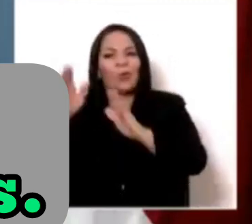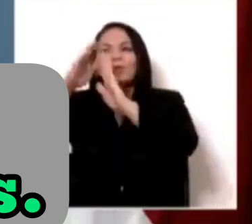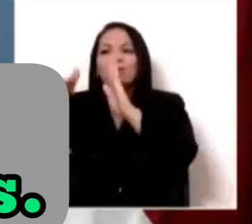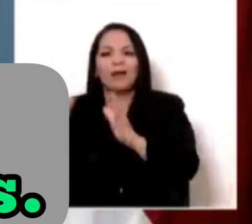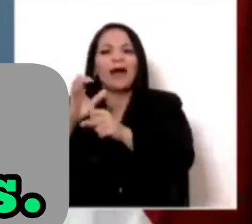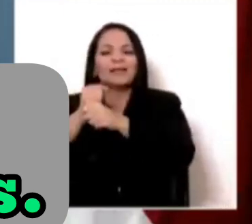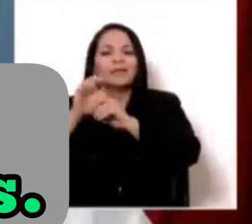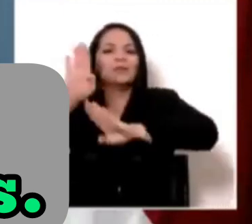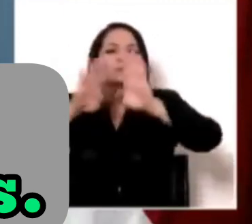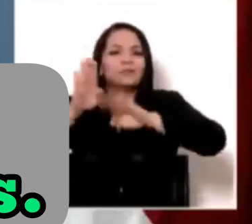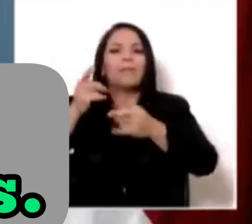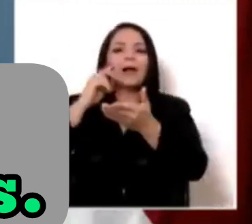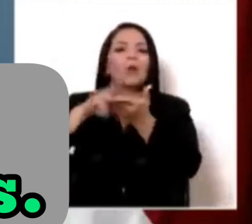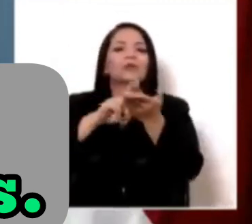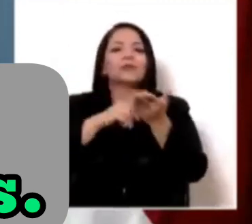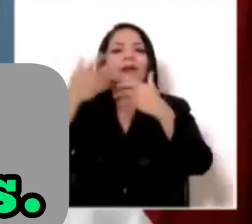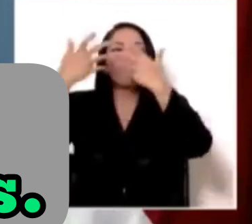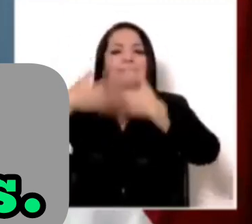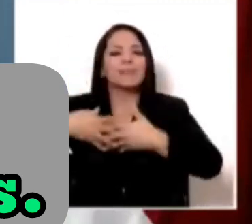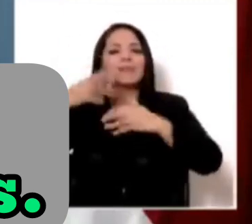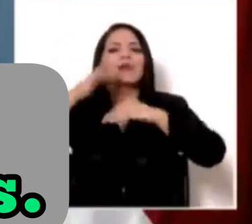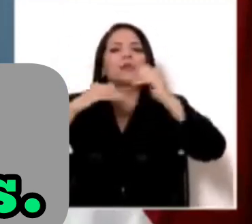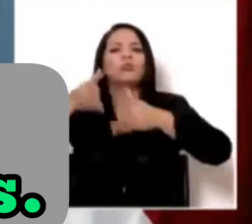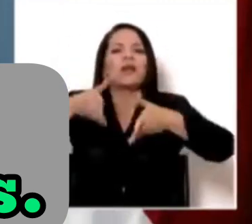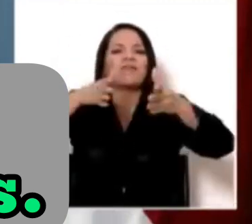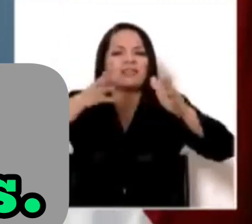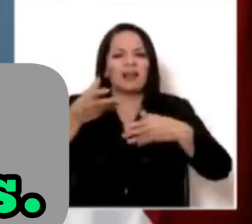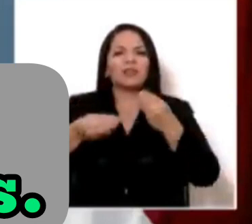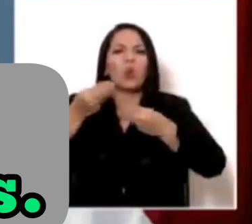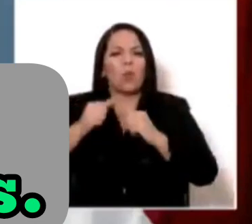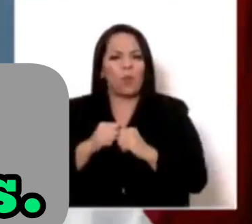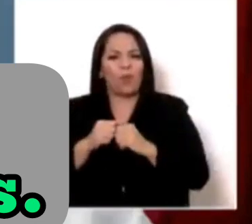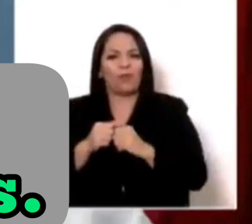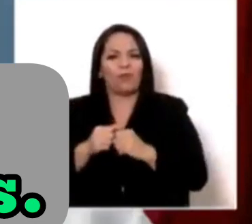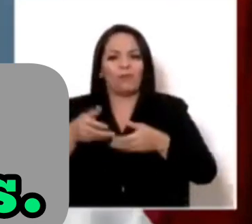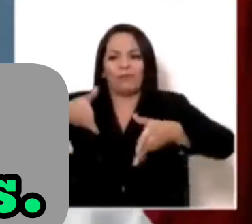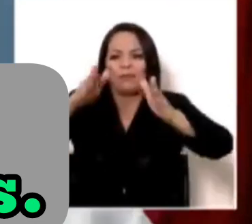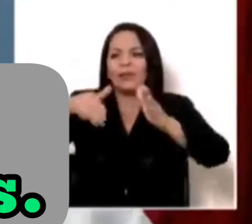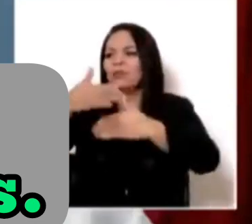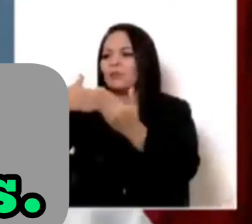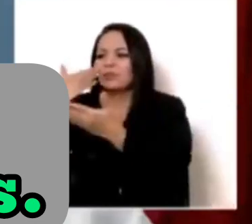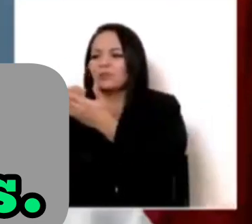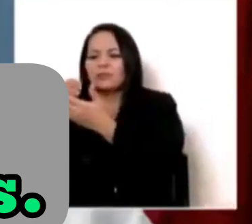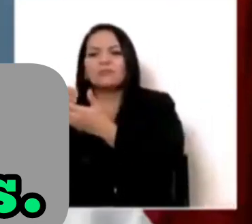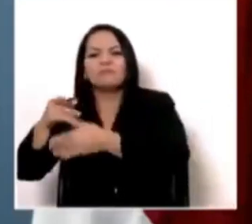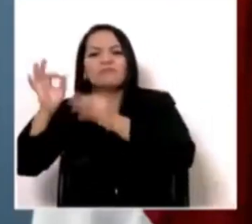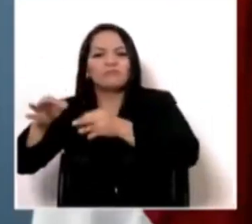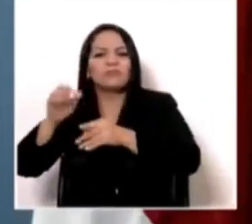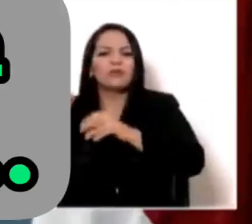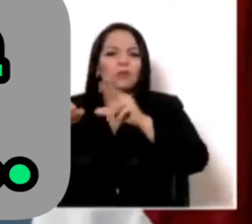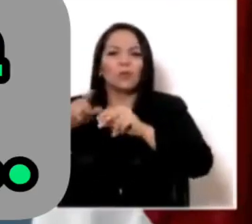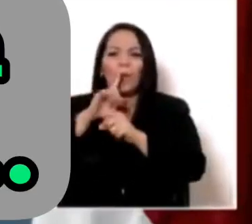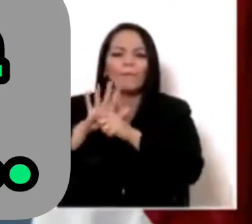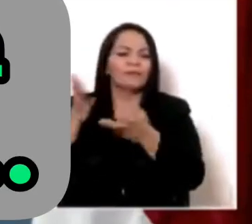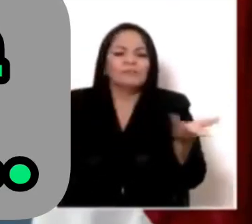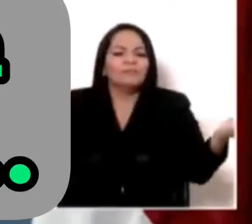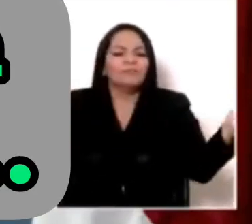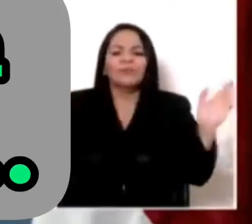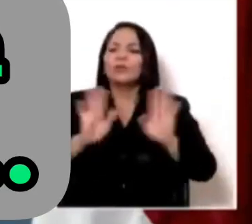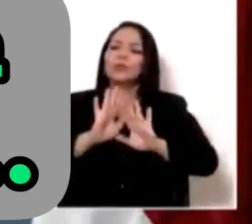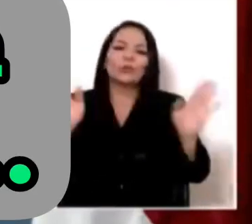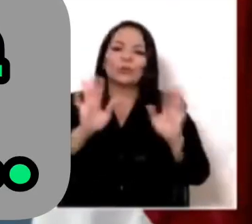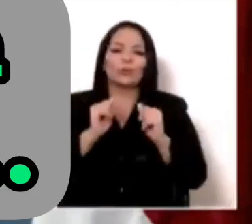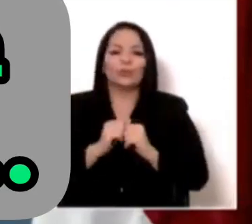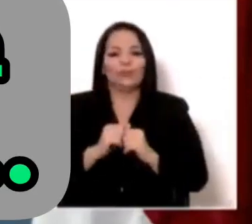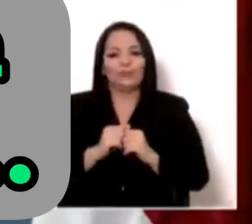licitaciones de carreteras. ¿Cómo las va a poder construir luego y verificar la probidad de esos contratos? No, Don Richard,